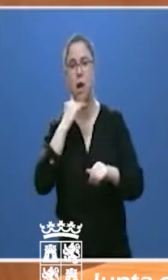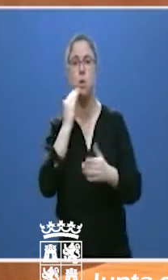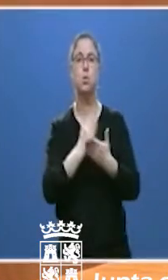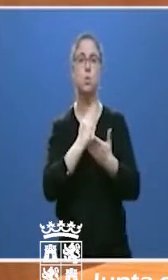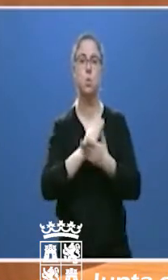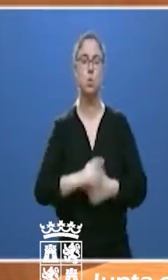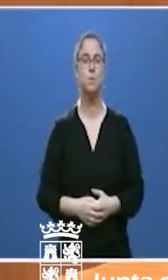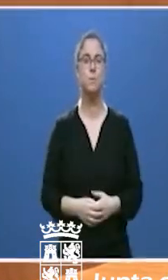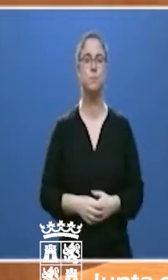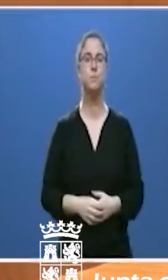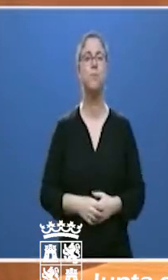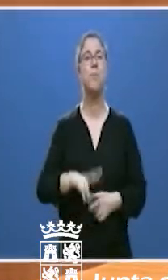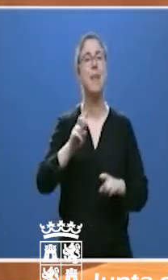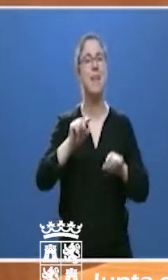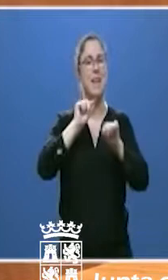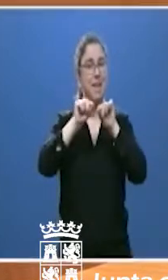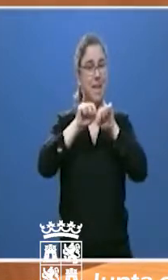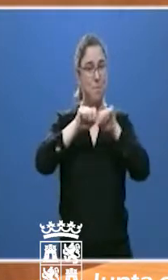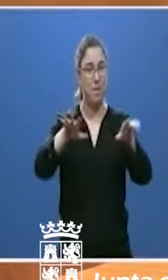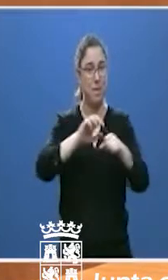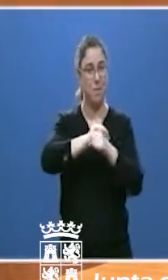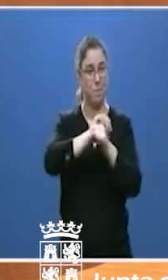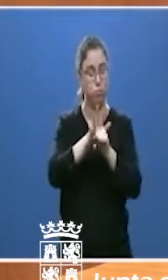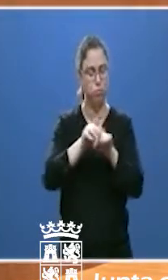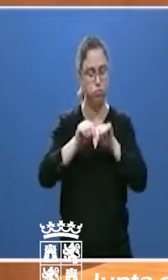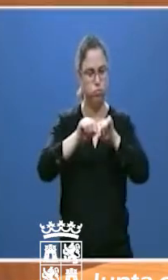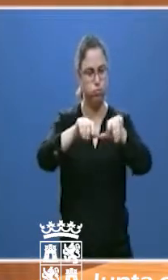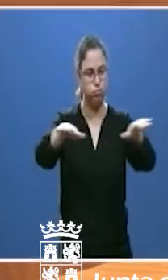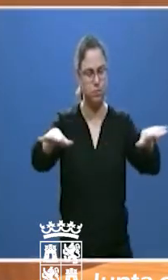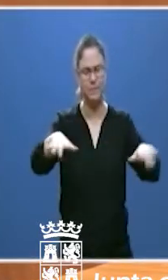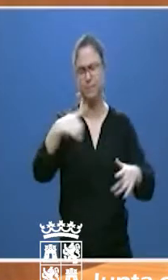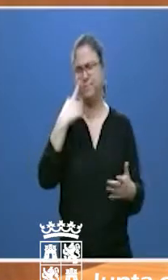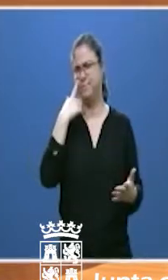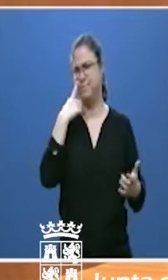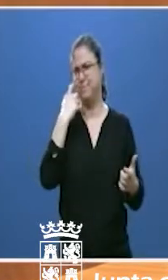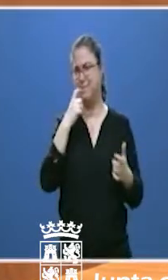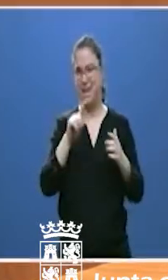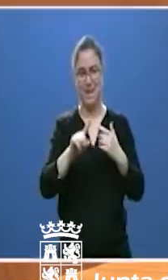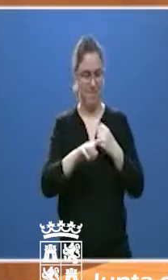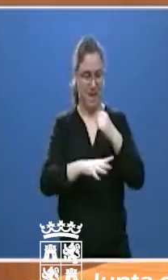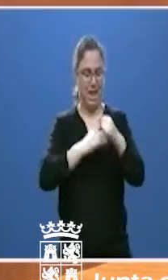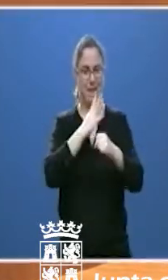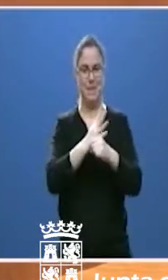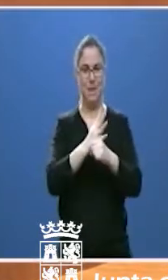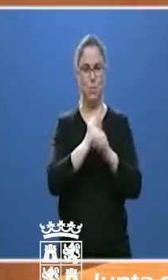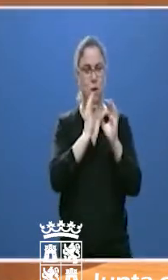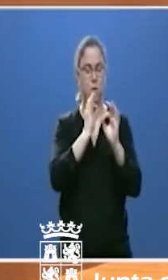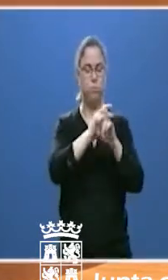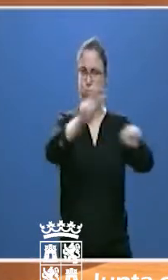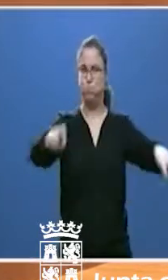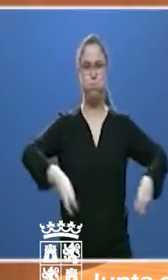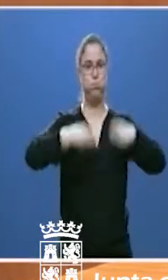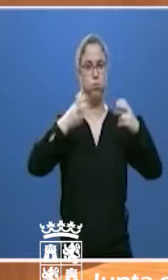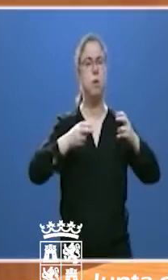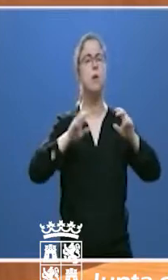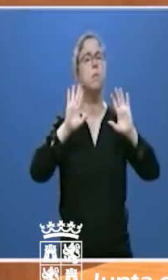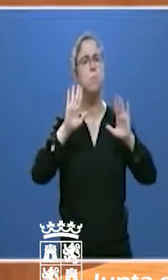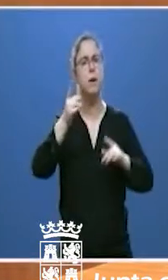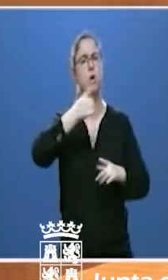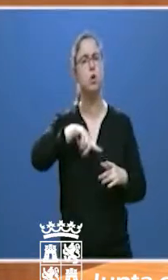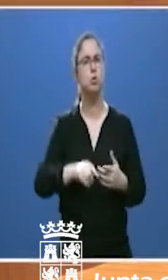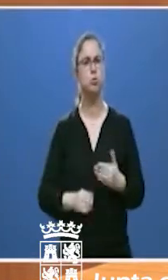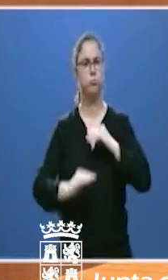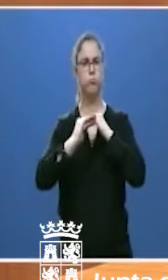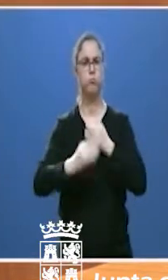Una epidemia que, como saben ustedes, ha cambiado el perfil de esta legislatura, pero no merma nuestra determinación.